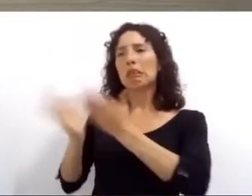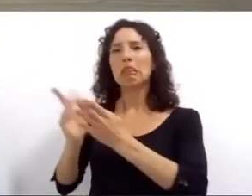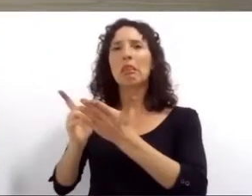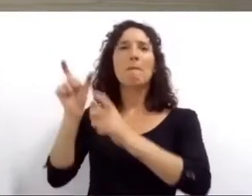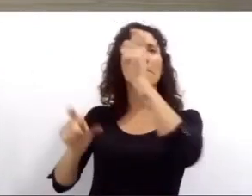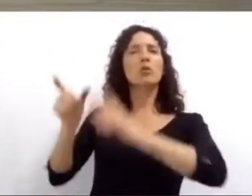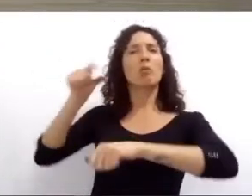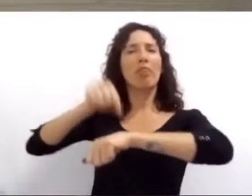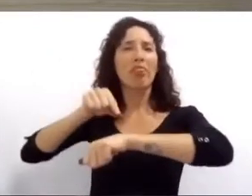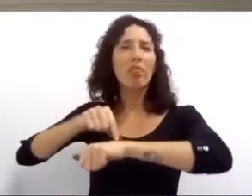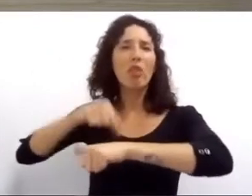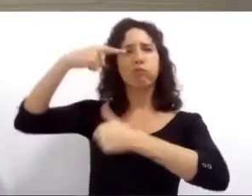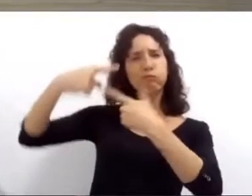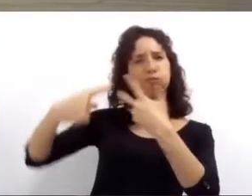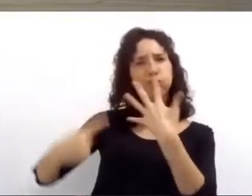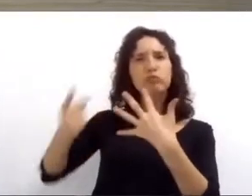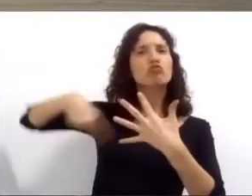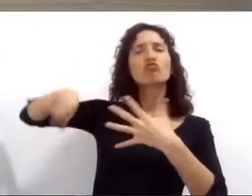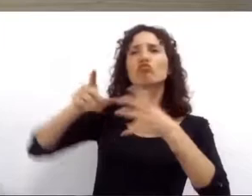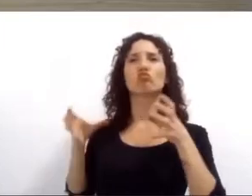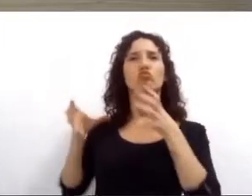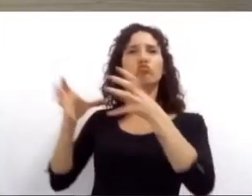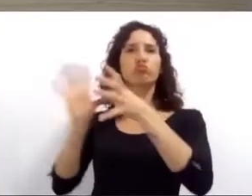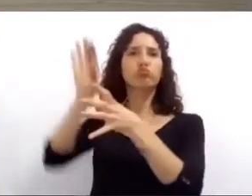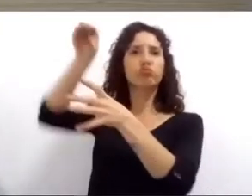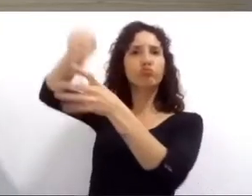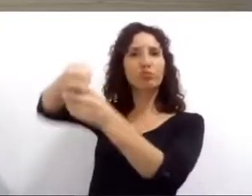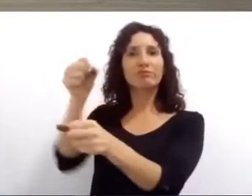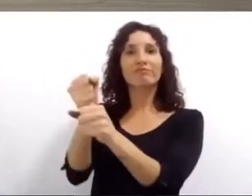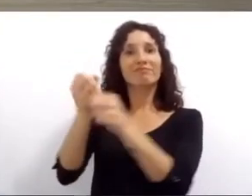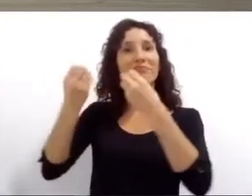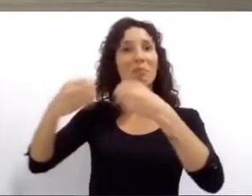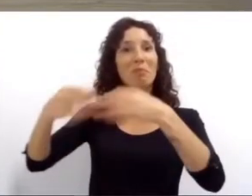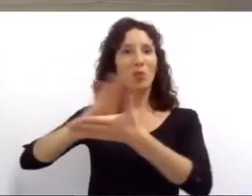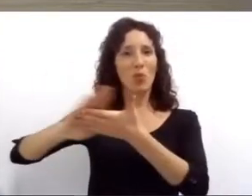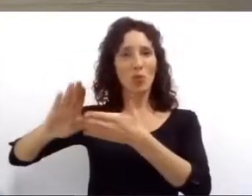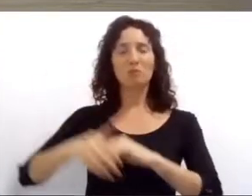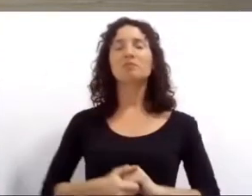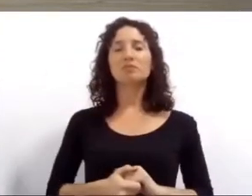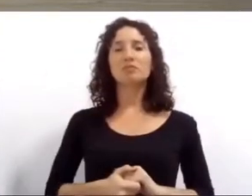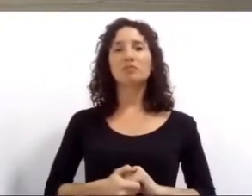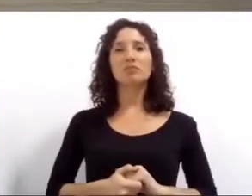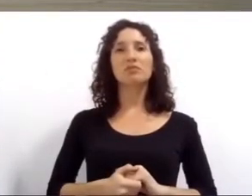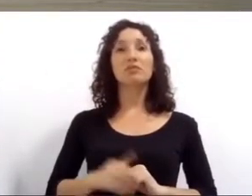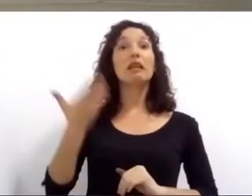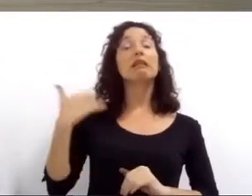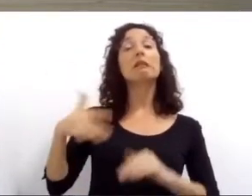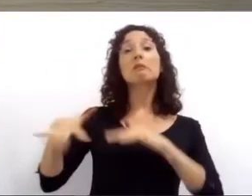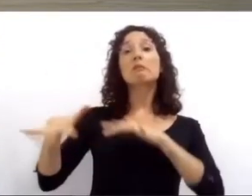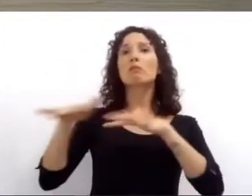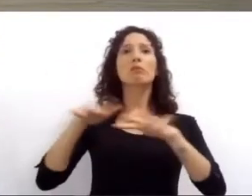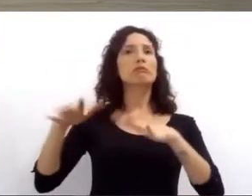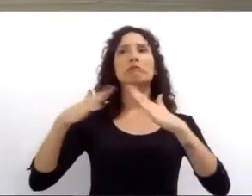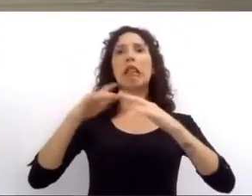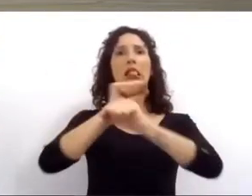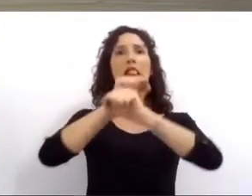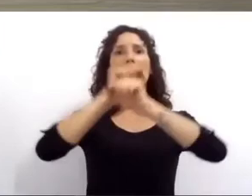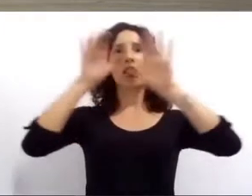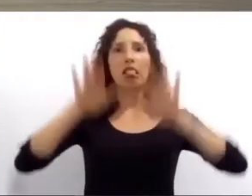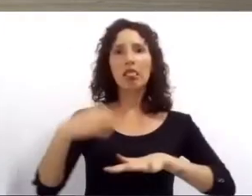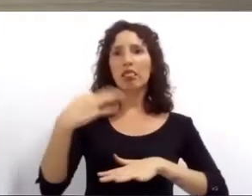capacitados para la atención crítica. Un día después de declarado el aislamiento social preventivo y obligatorio en el país,